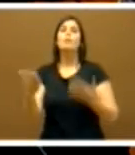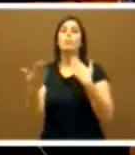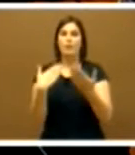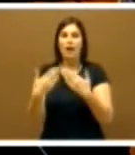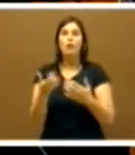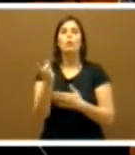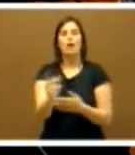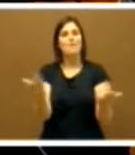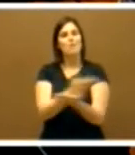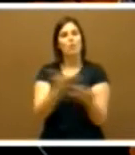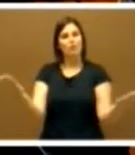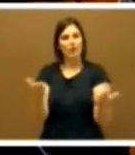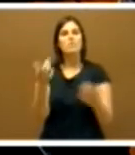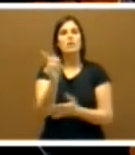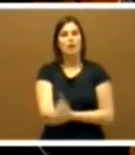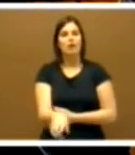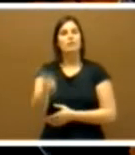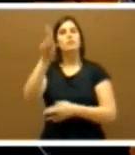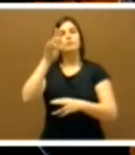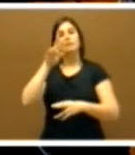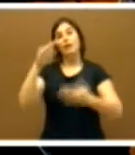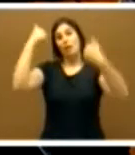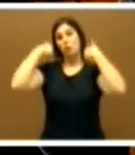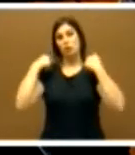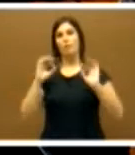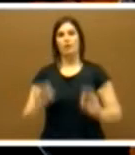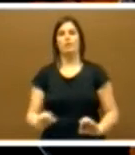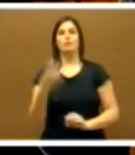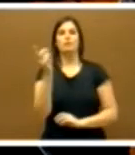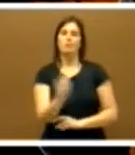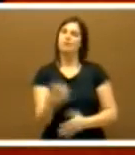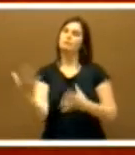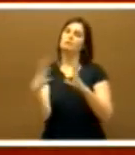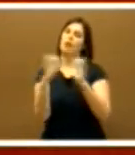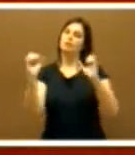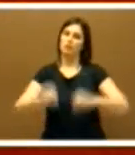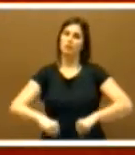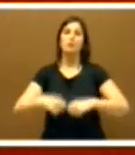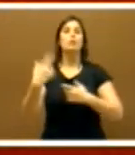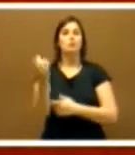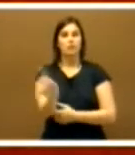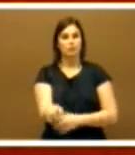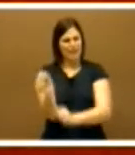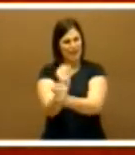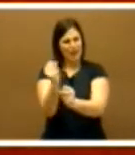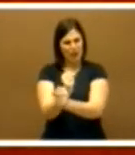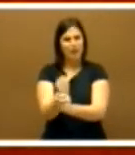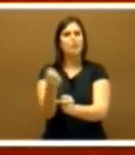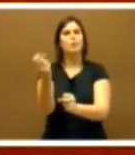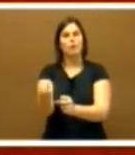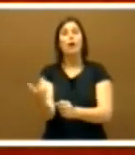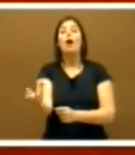confianza, la responsabilidad, el entendimiento, el trabajo, la